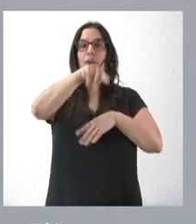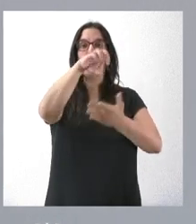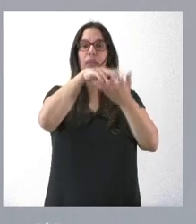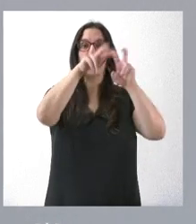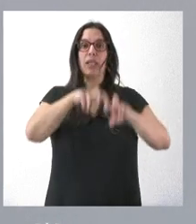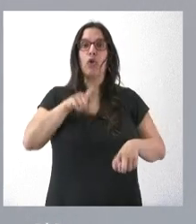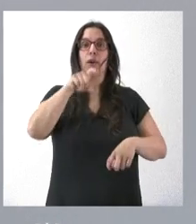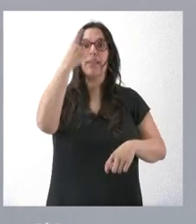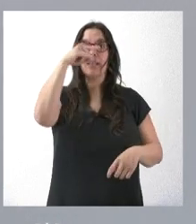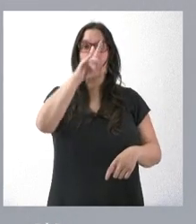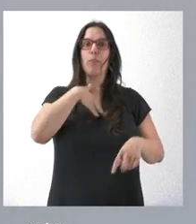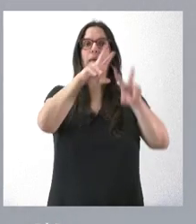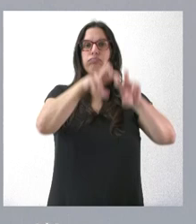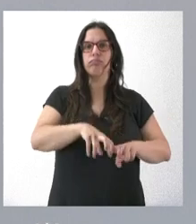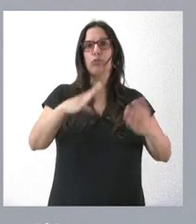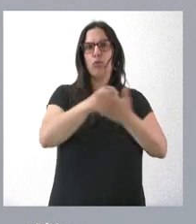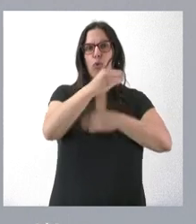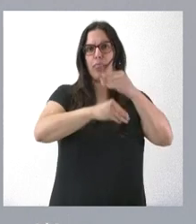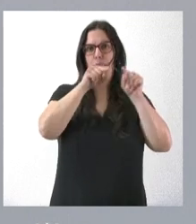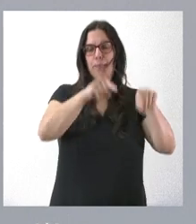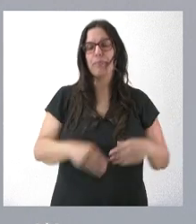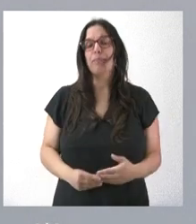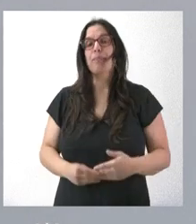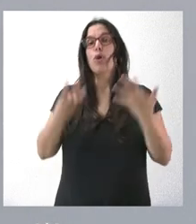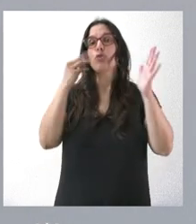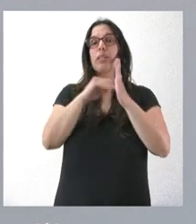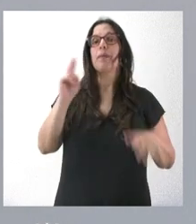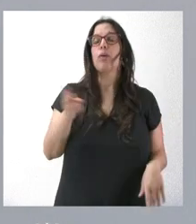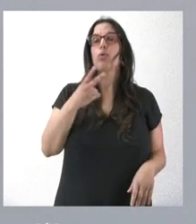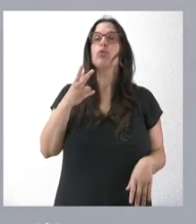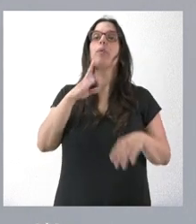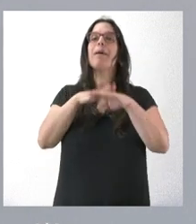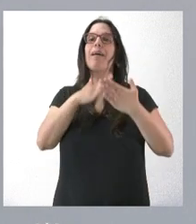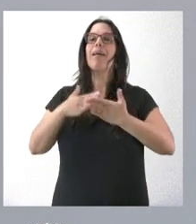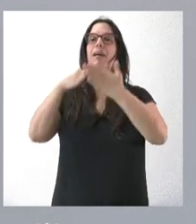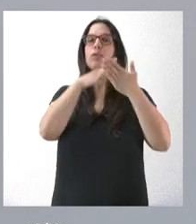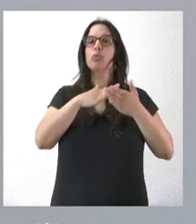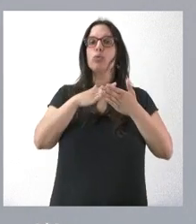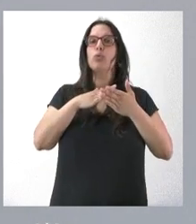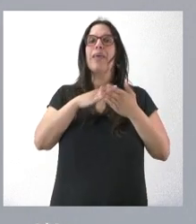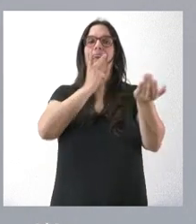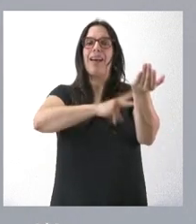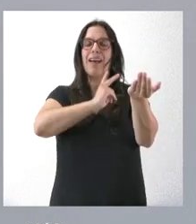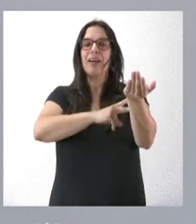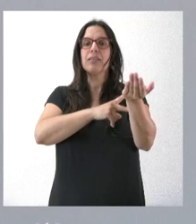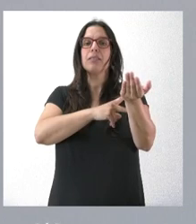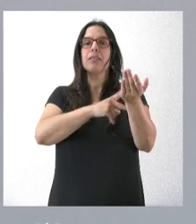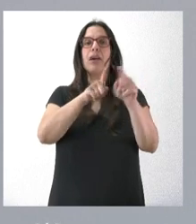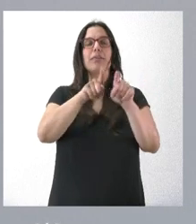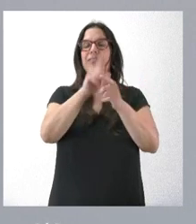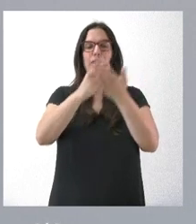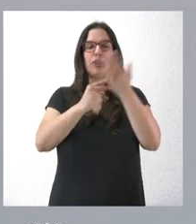Salamanca para este tipo de actividades. 80.000 euros para el estudio de radioactividad en aguas de consumo humano.